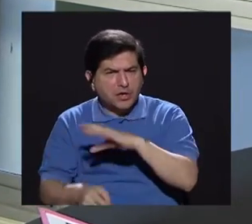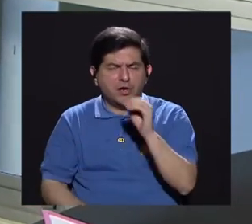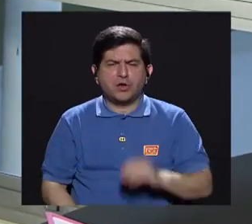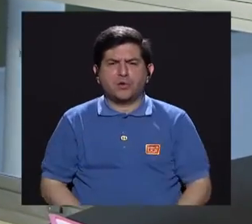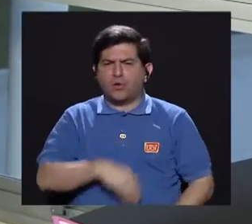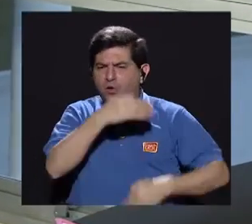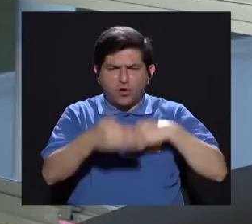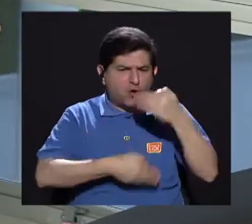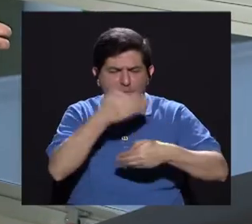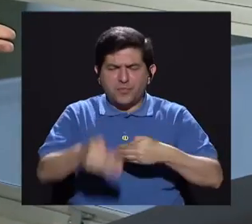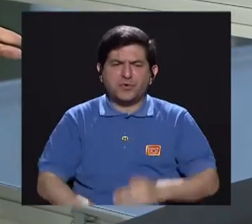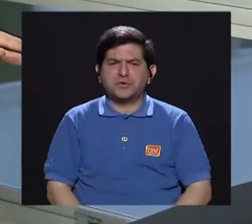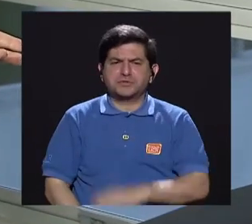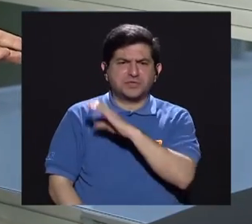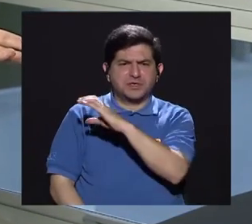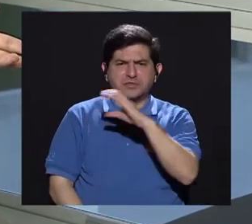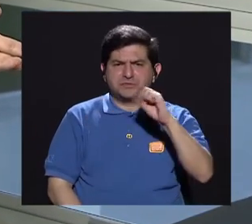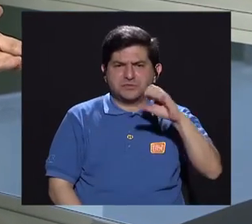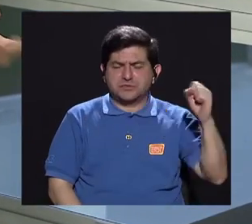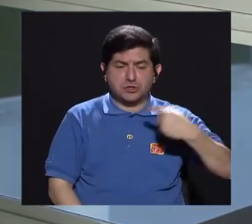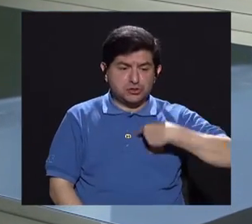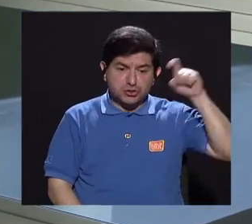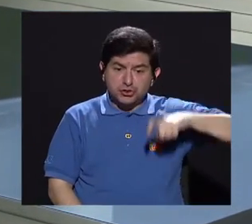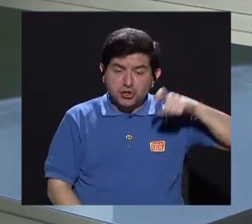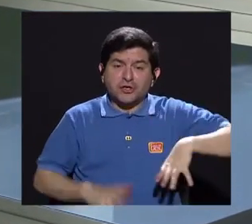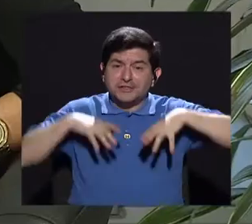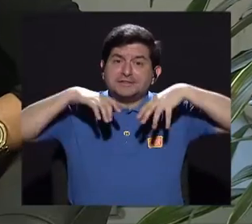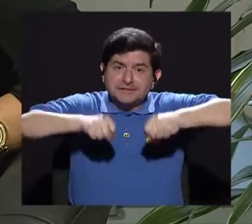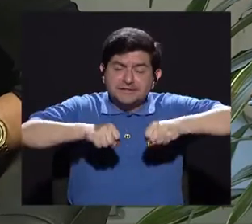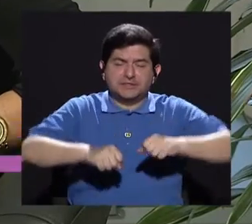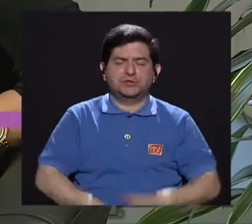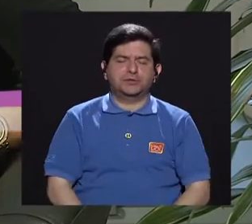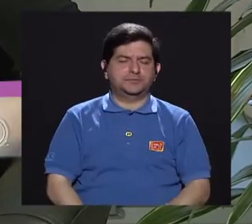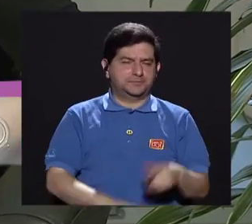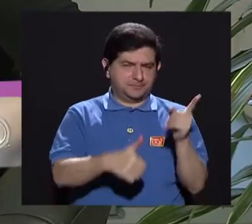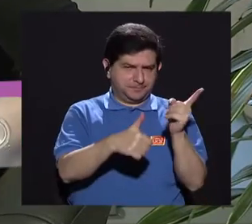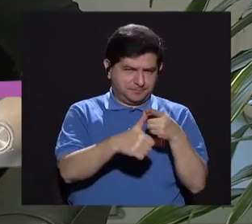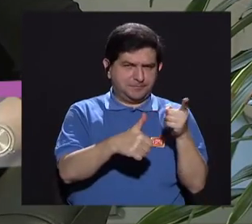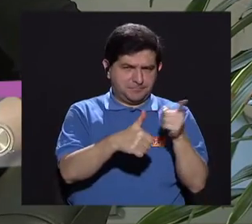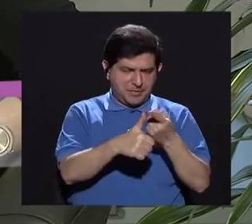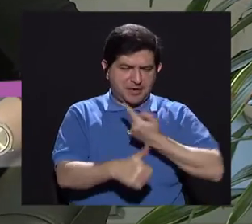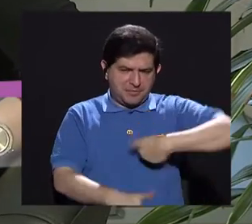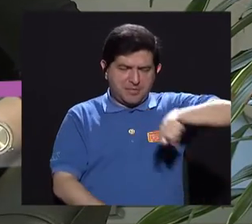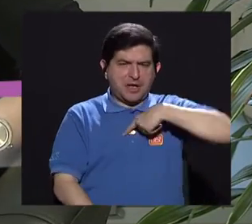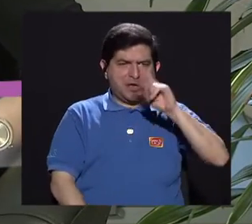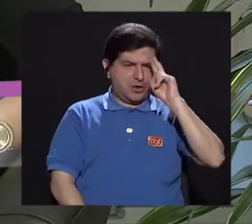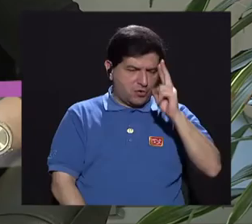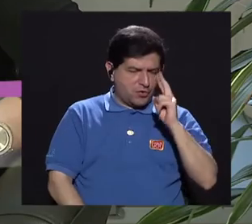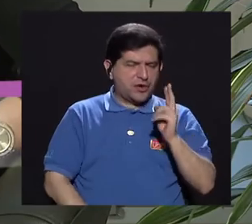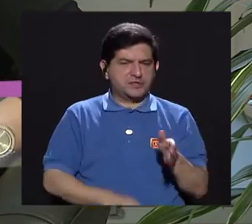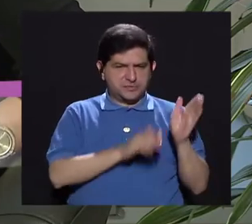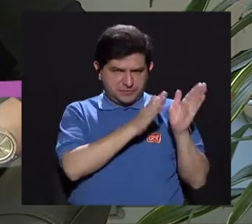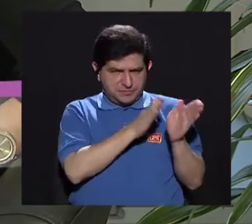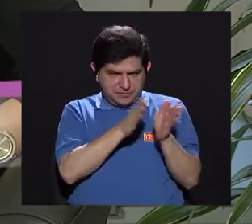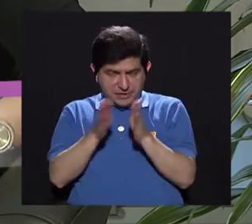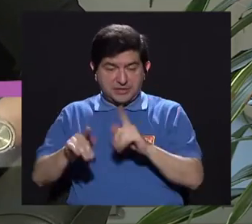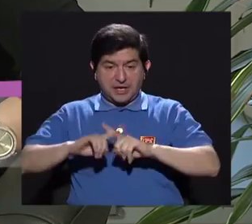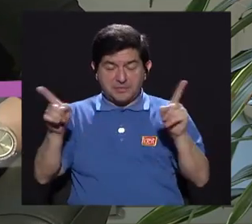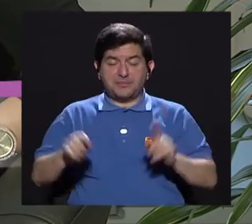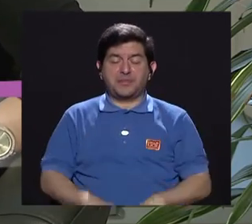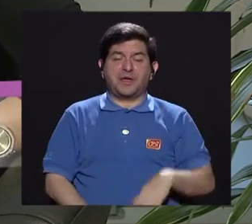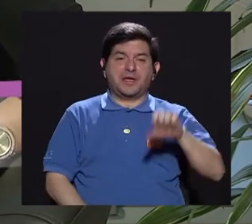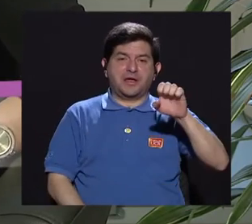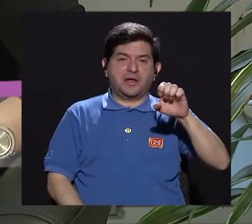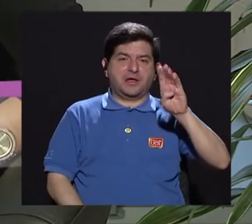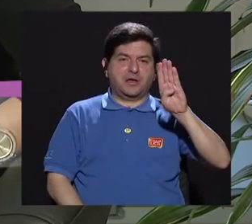digamos, en la caja cuando uno tiene la necesidad de ir a la cita. Sí, primeramente debemos de respetar el orden, pero, por supuesto, si el